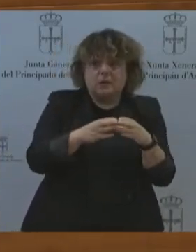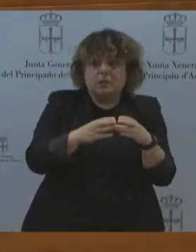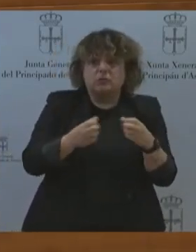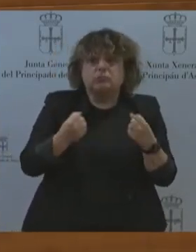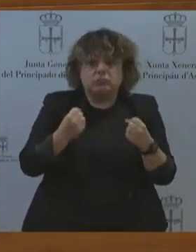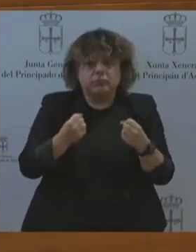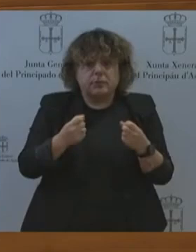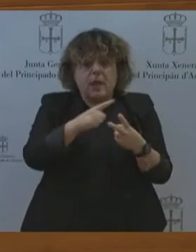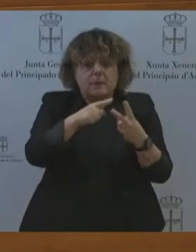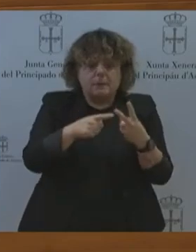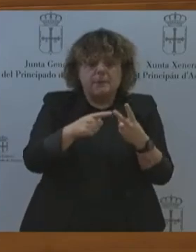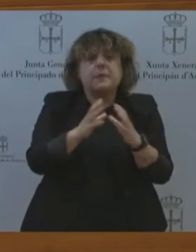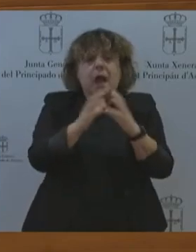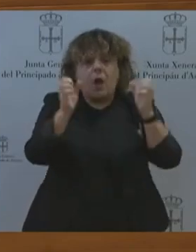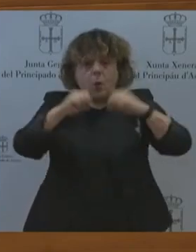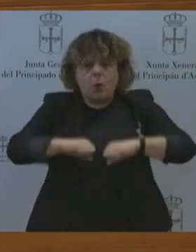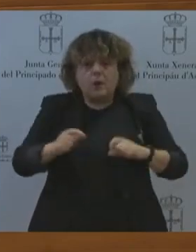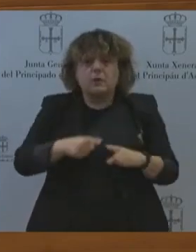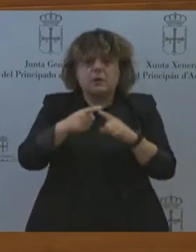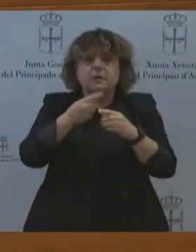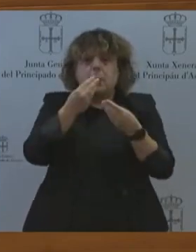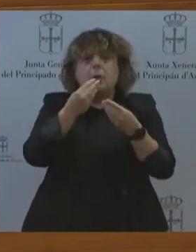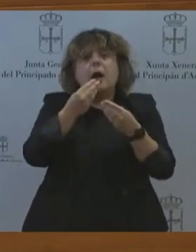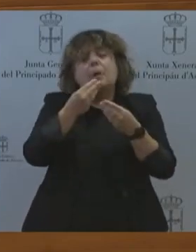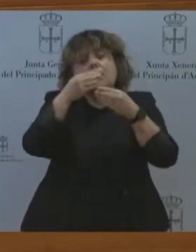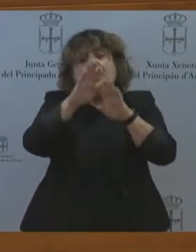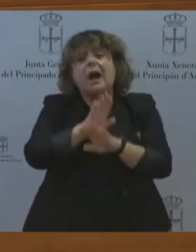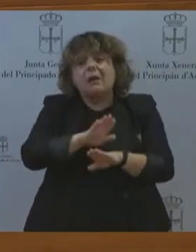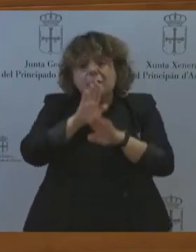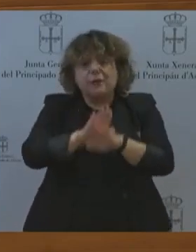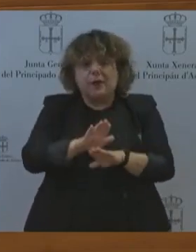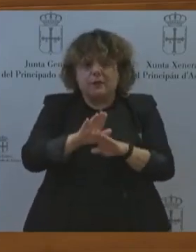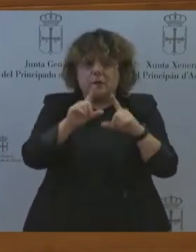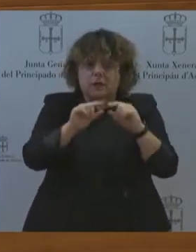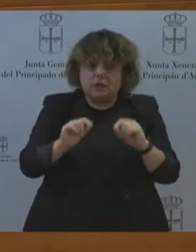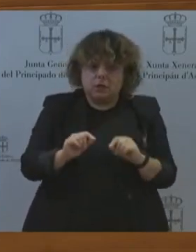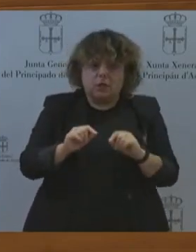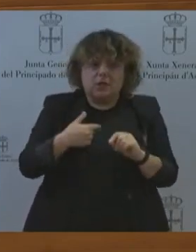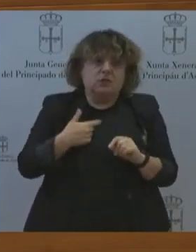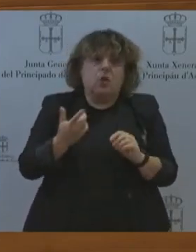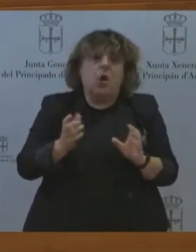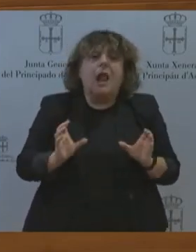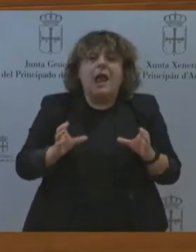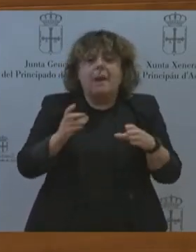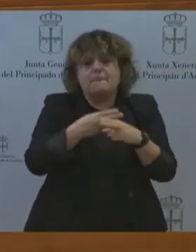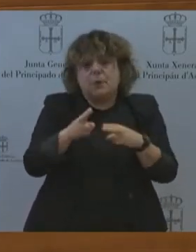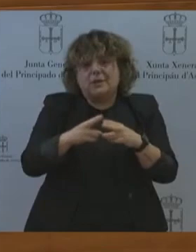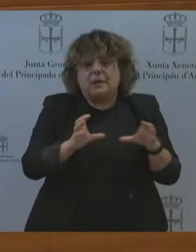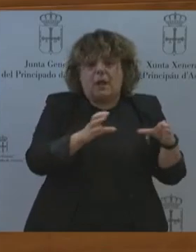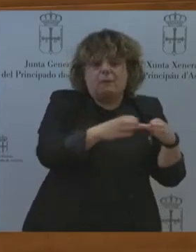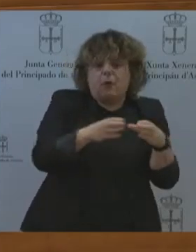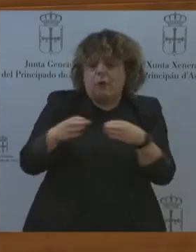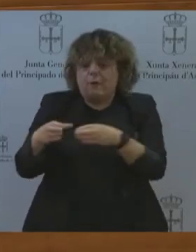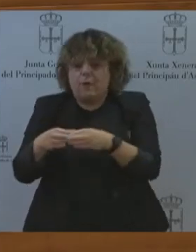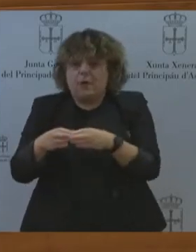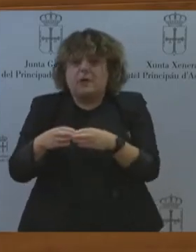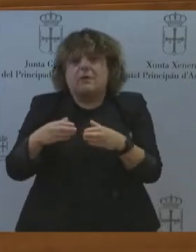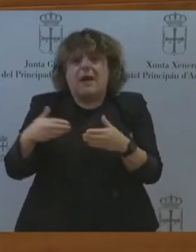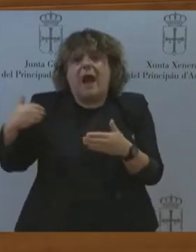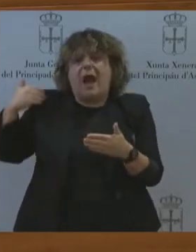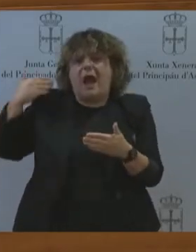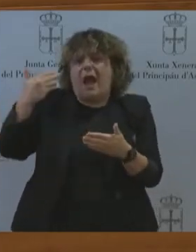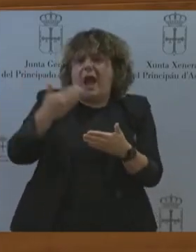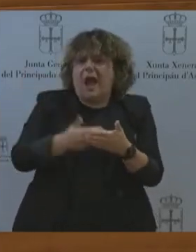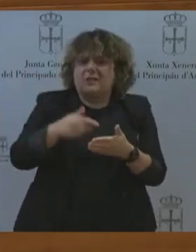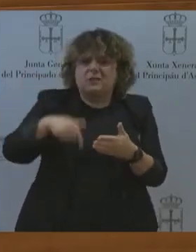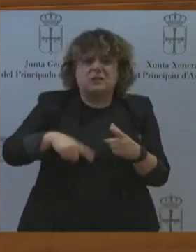alternativa a la clásica política de bloques que lleva imperando a lo largo de los últimos años en nuestra región. Una